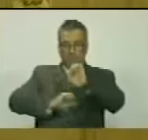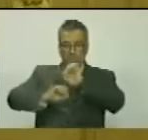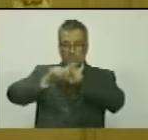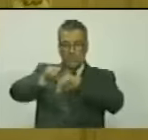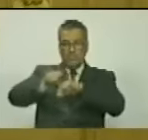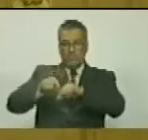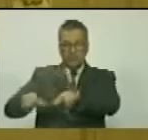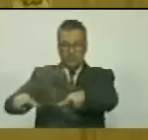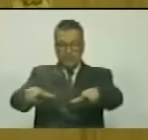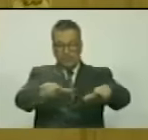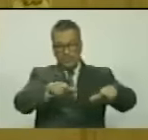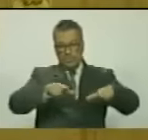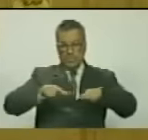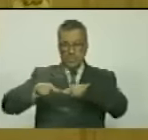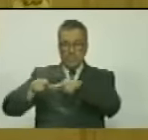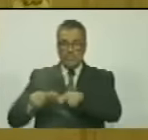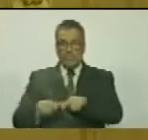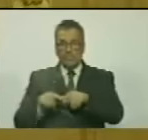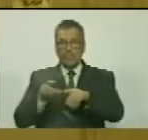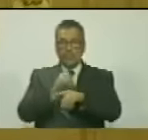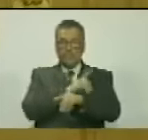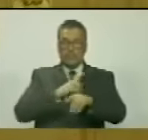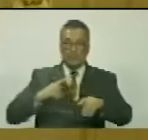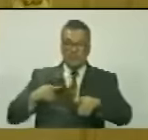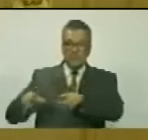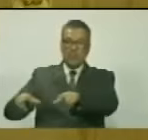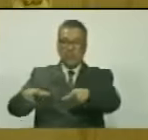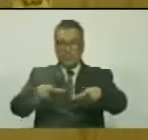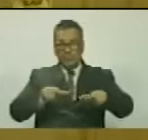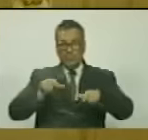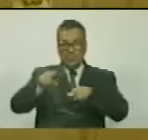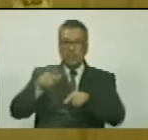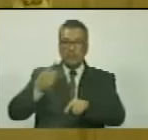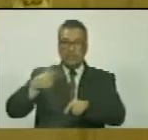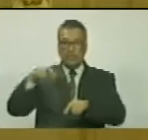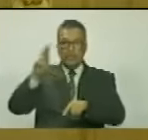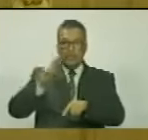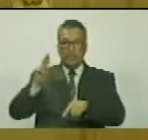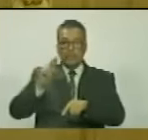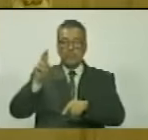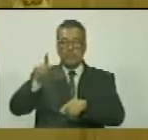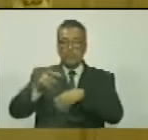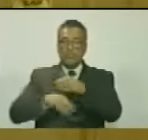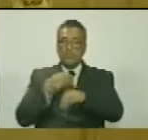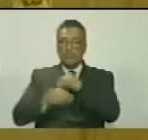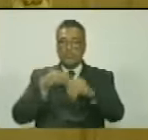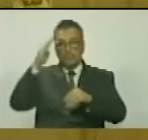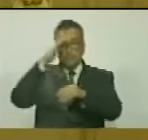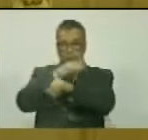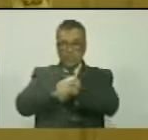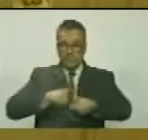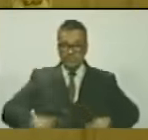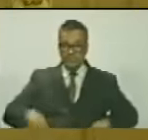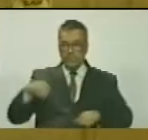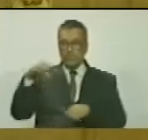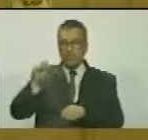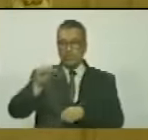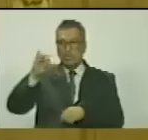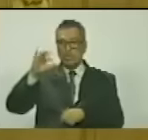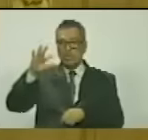la soberanía y la integridad territorial de la República, como lo hizo el general Sifontes.